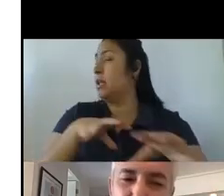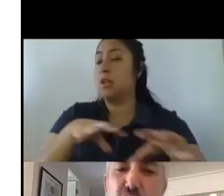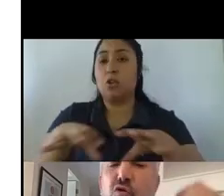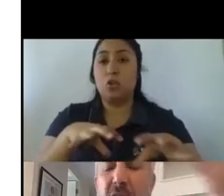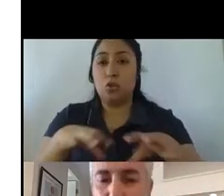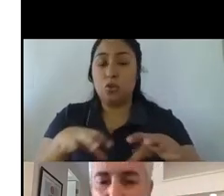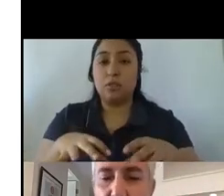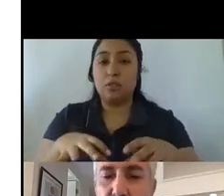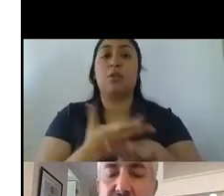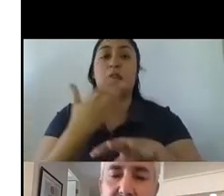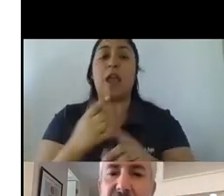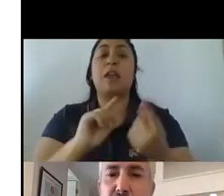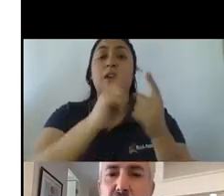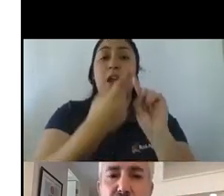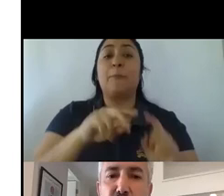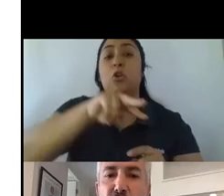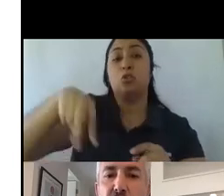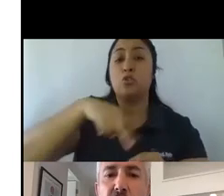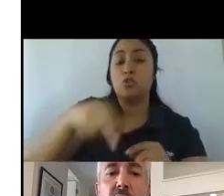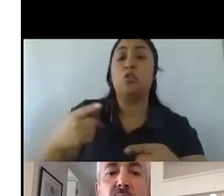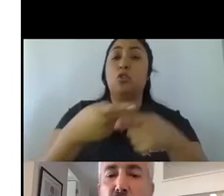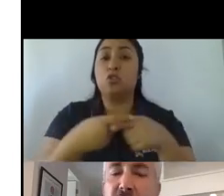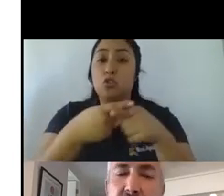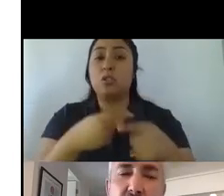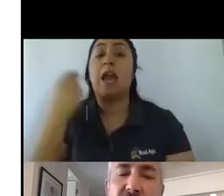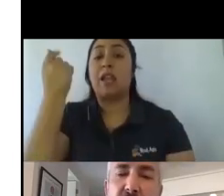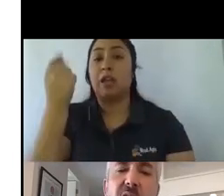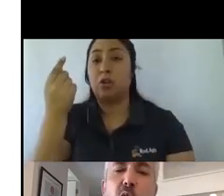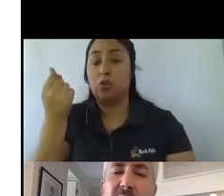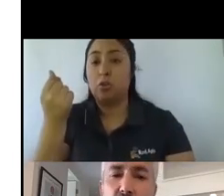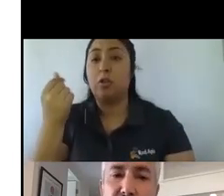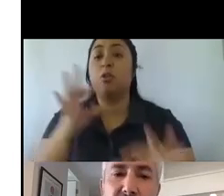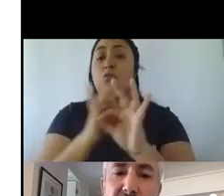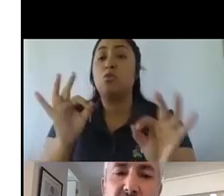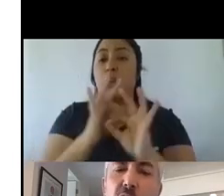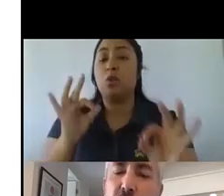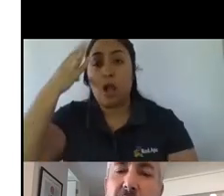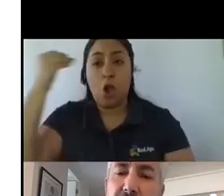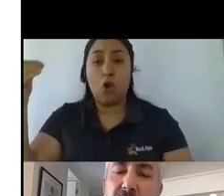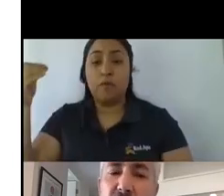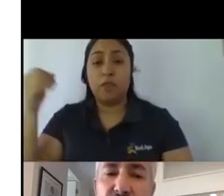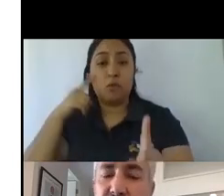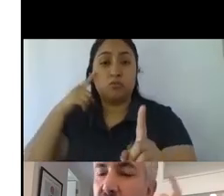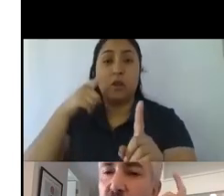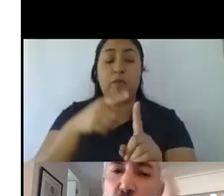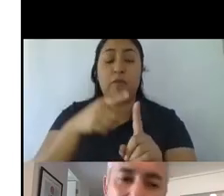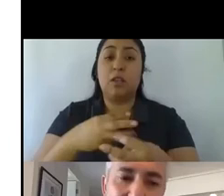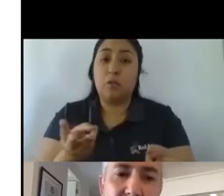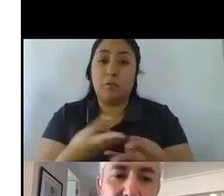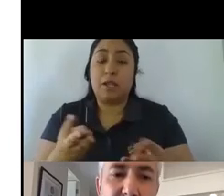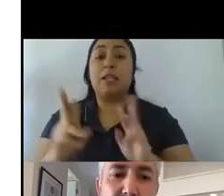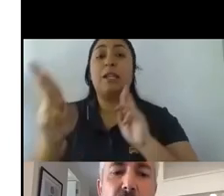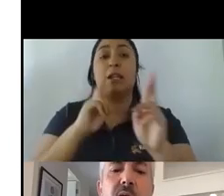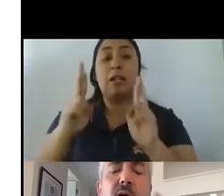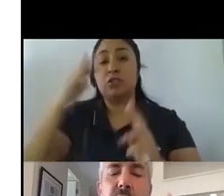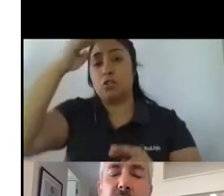que son en nosotros, hay cambios que son sociales, hay cambios que son económicos, pero nunca tenemos que olvidarnos que el objeto del marketing es construir relaciones de confianza que son duraderas